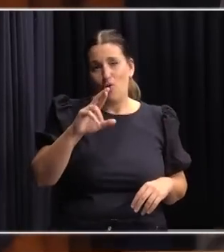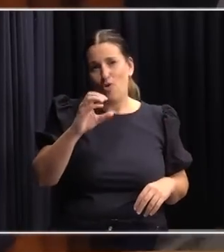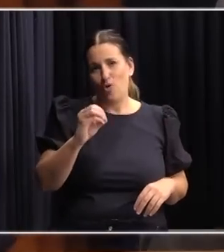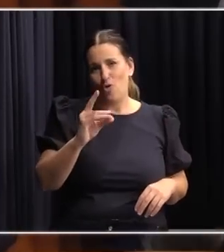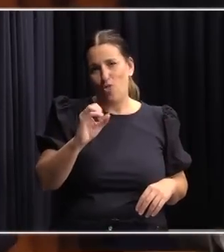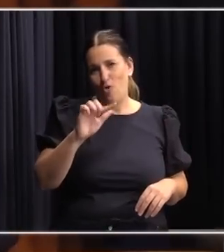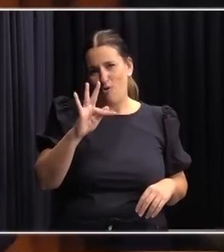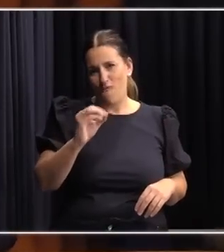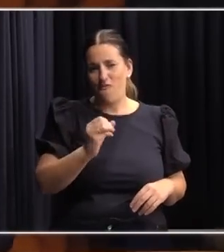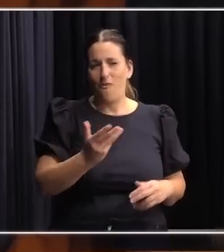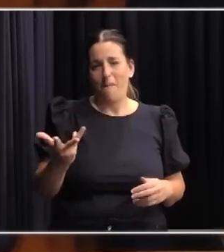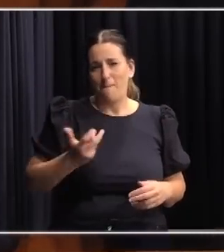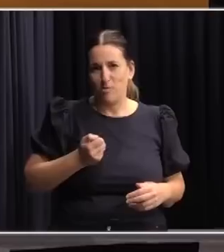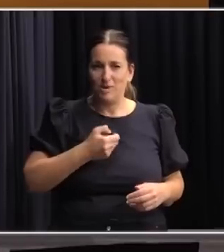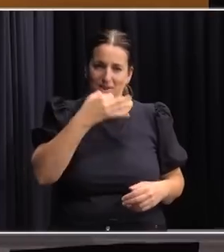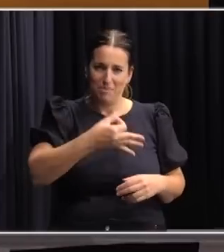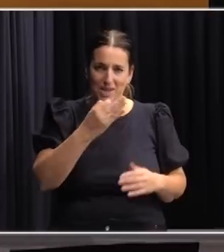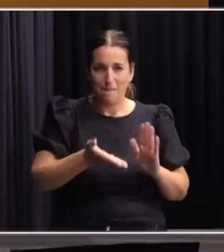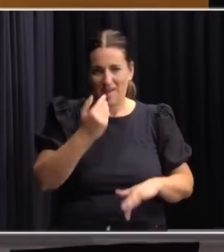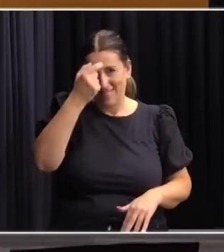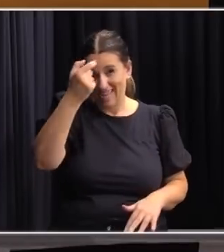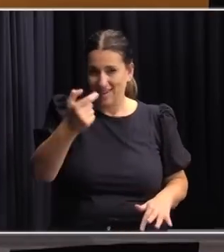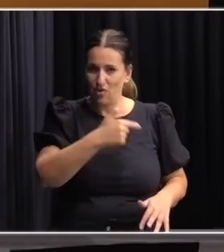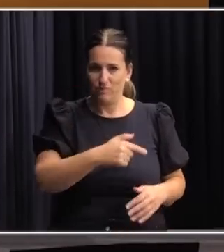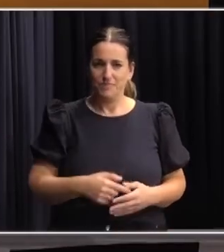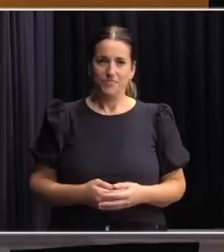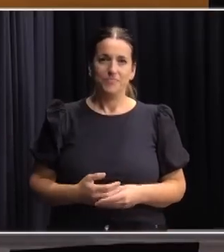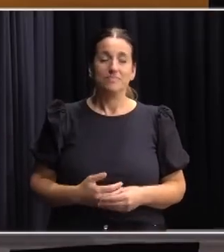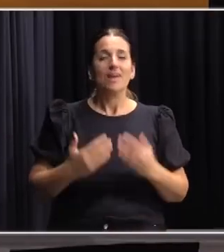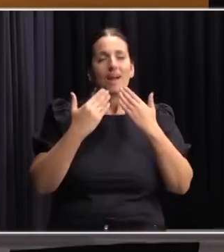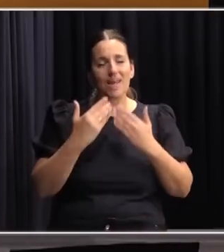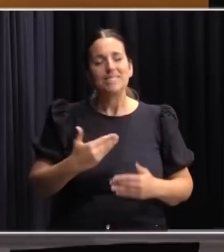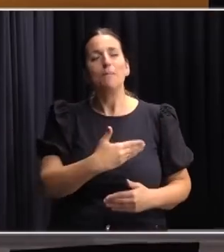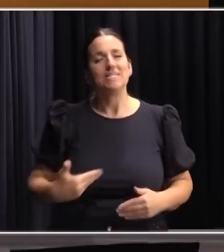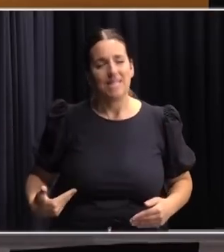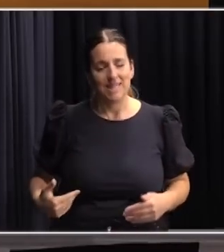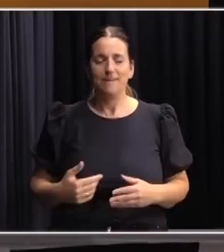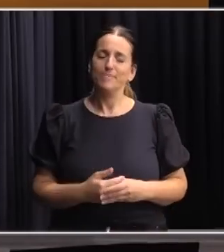ayude en la contestación técnica. Muchas gracias, presidente.